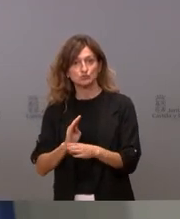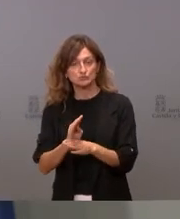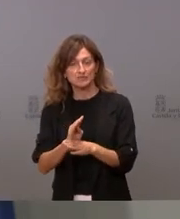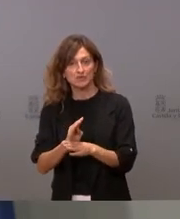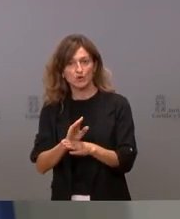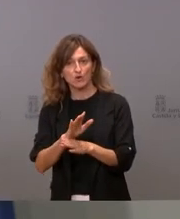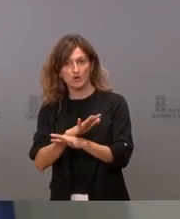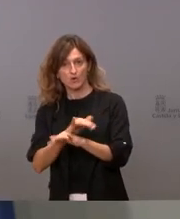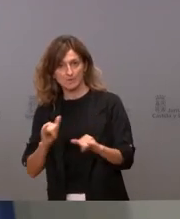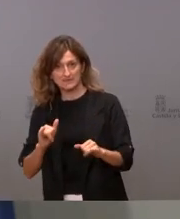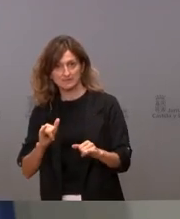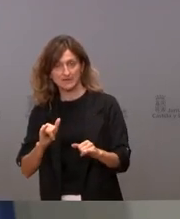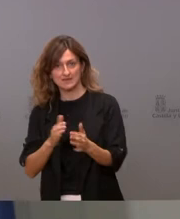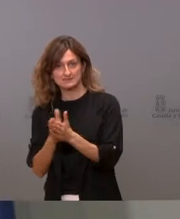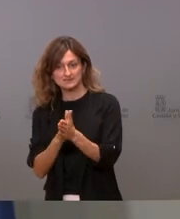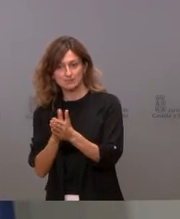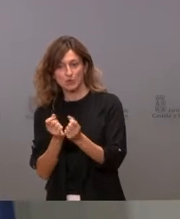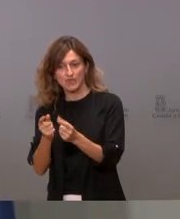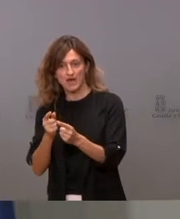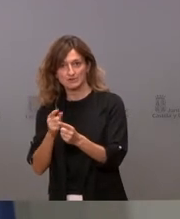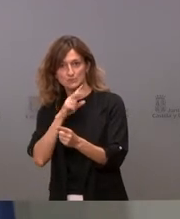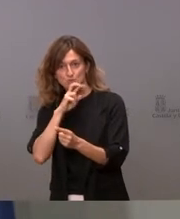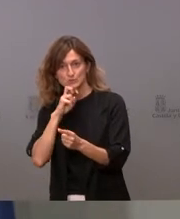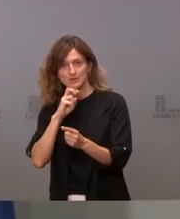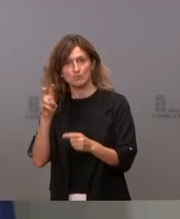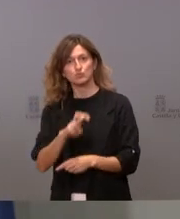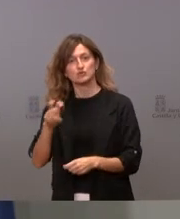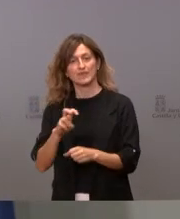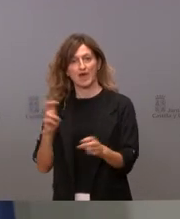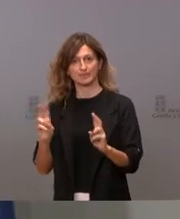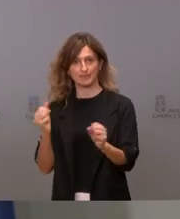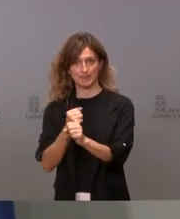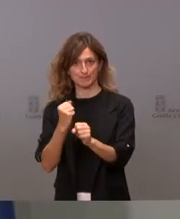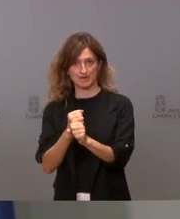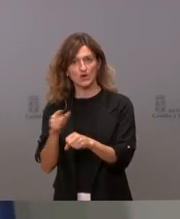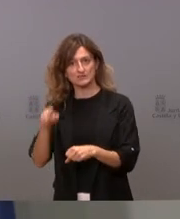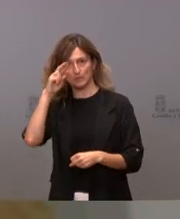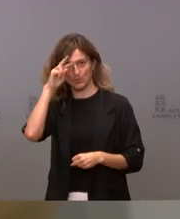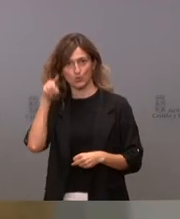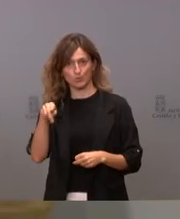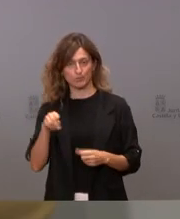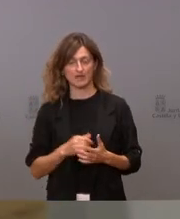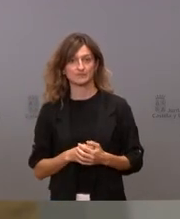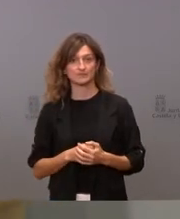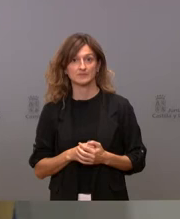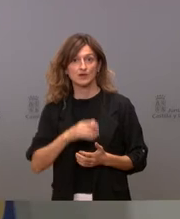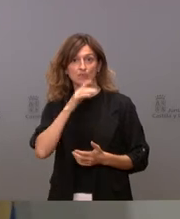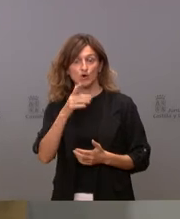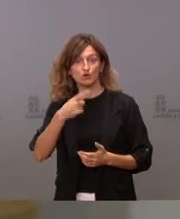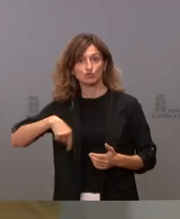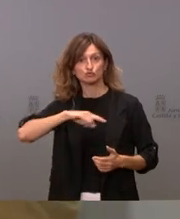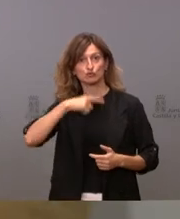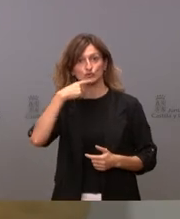mantener el estímulo a la búsqueda activa de empleo, y eso es lo que nos preocupa. Y nos preocupa no porque nosotros lo digamos